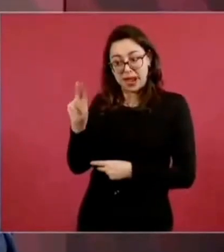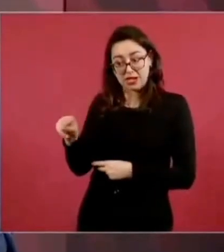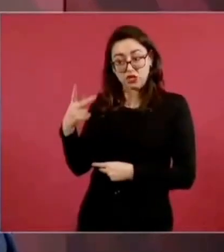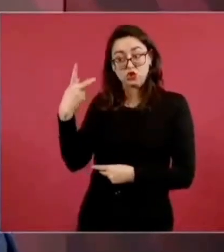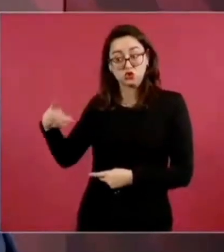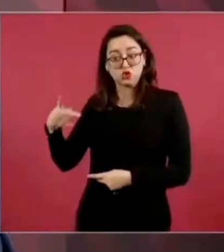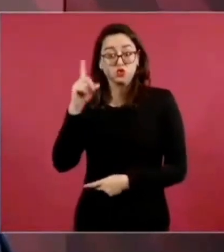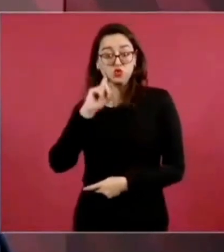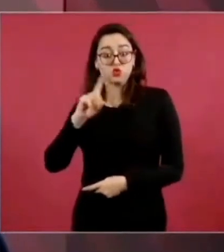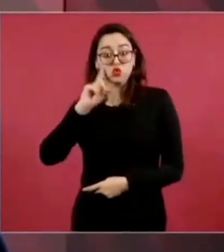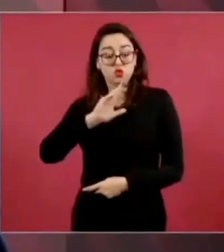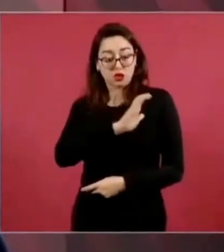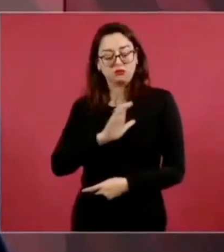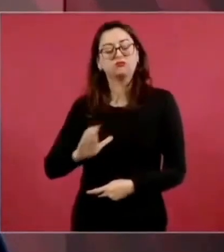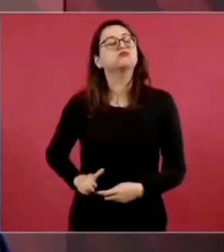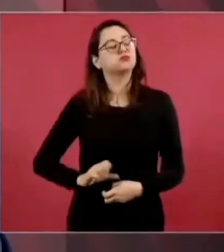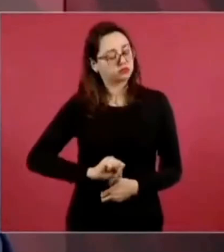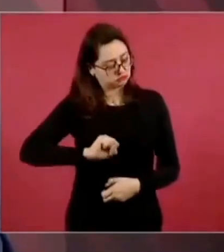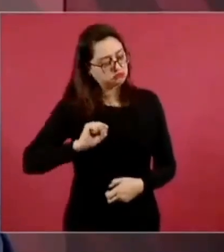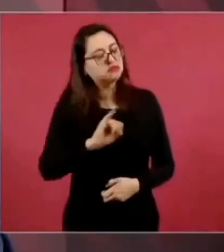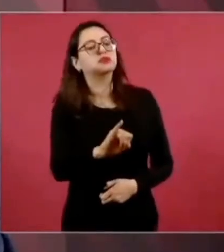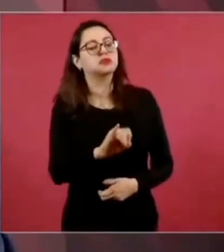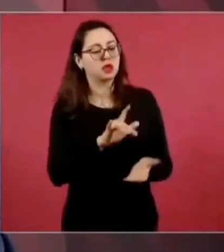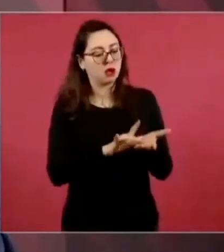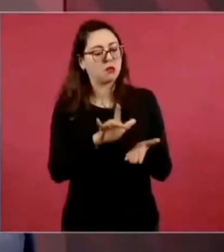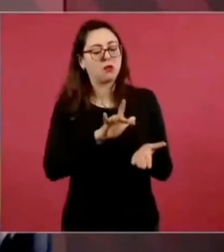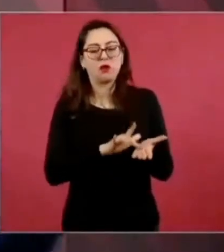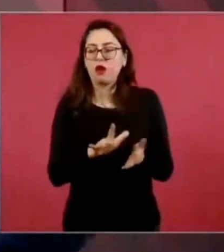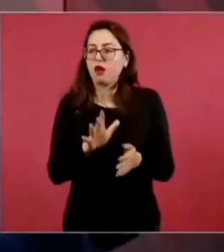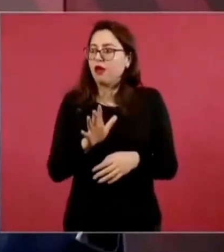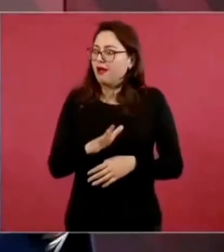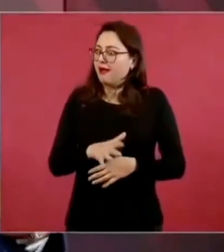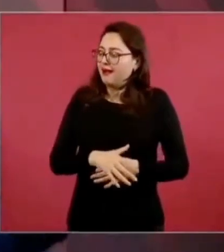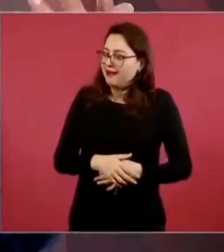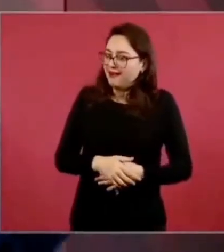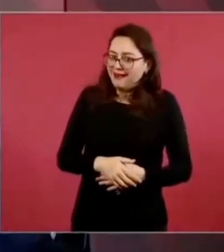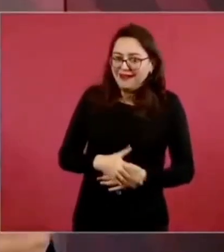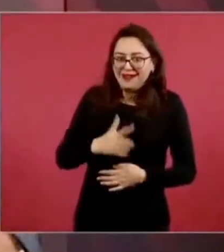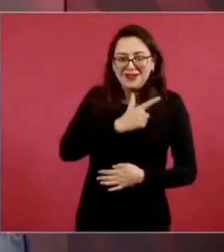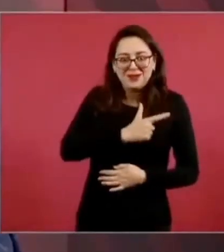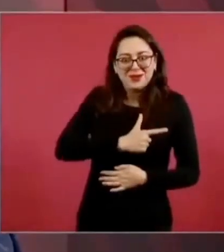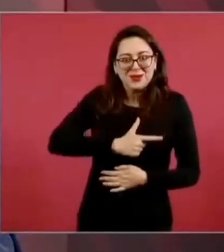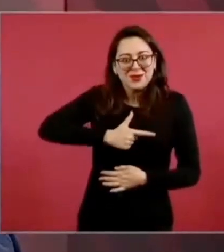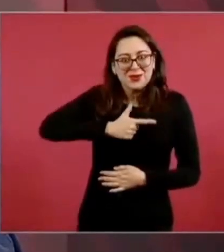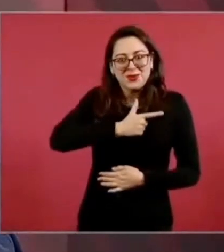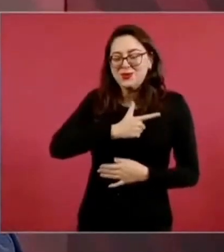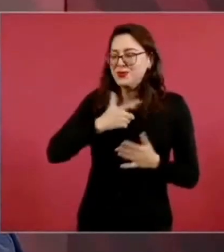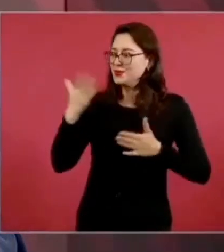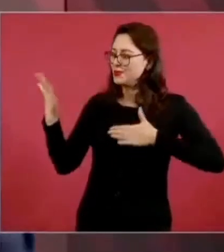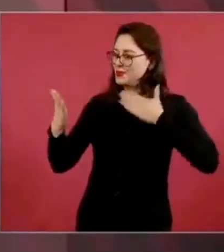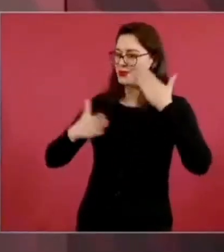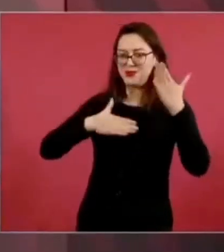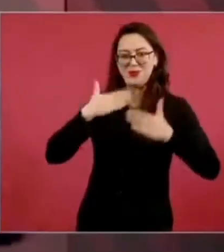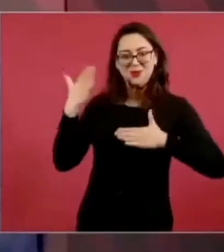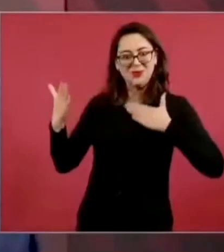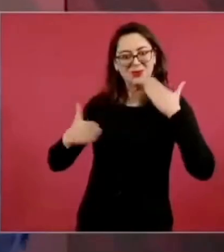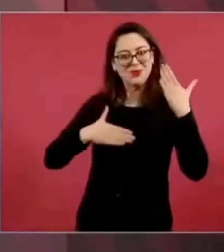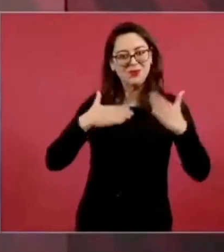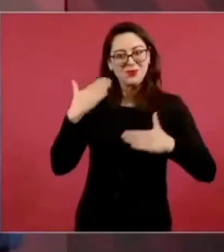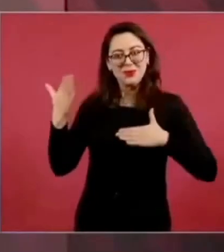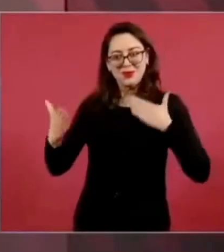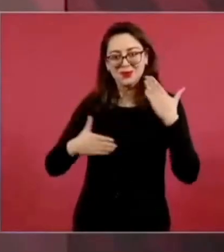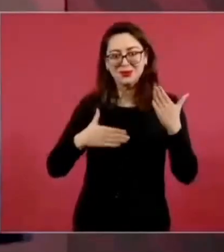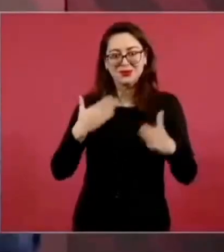dice que van a apoyar la reforma que bueno lo celebro ahora ojalá